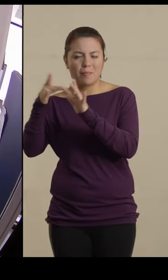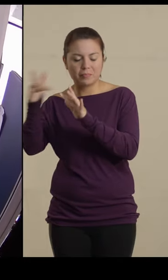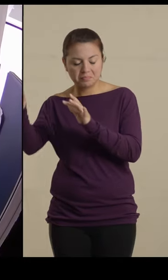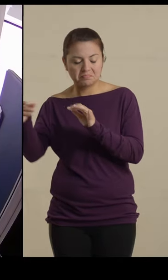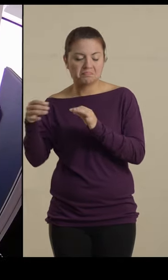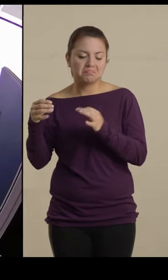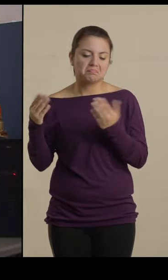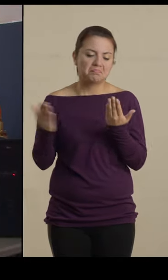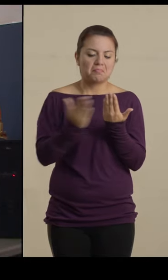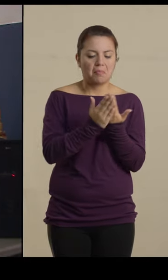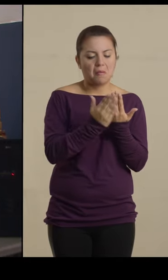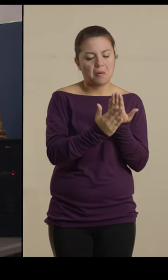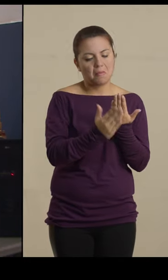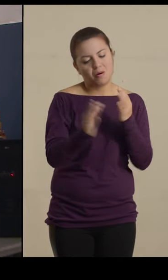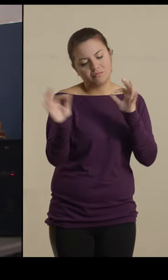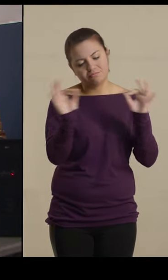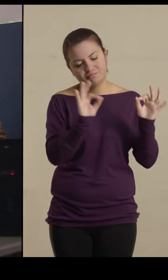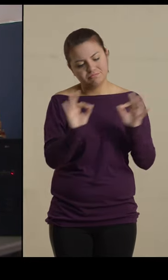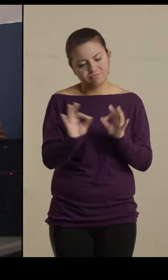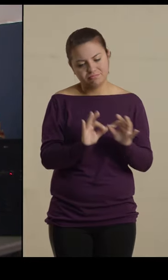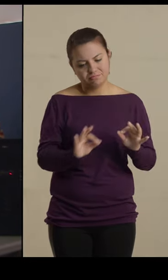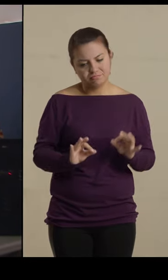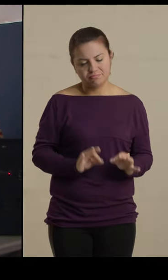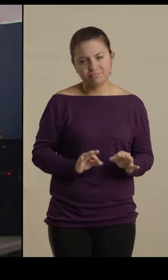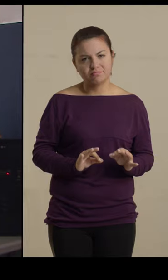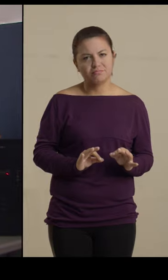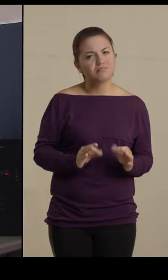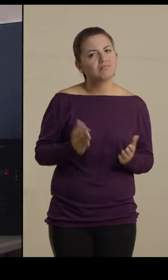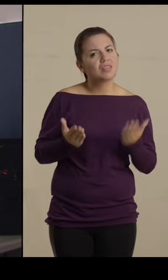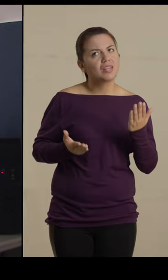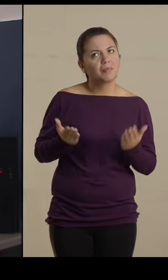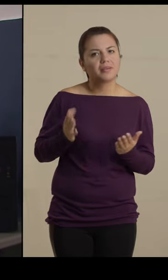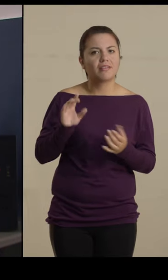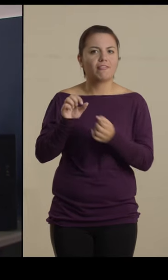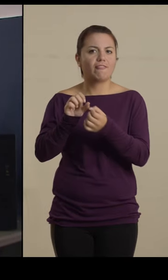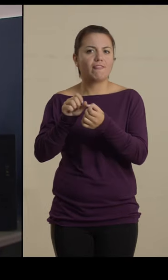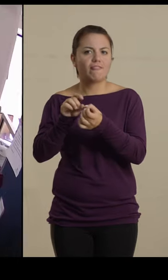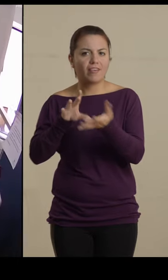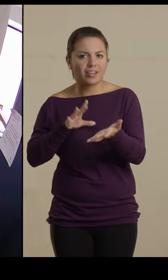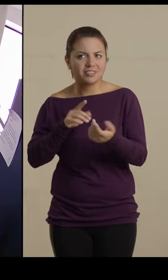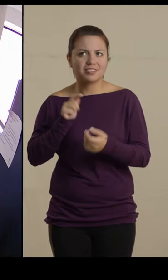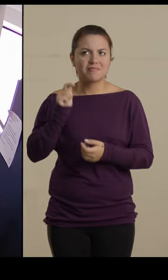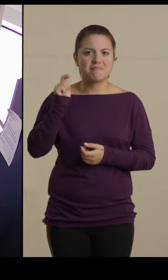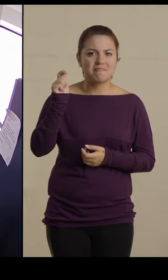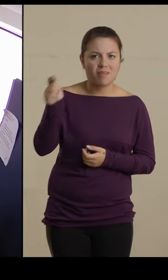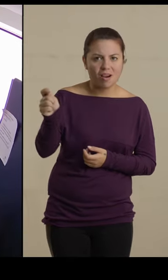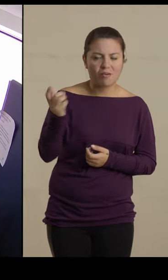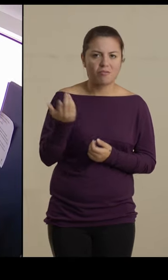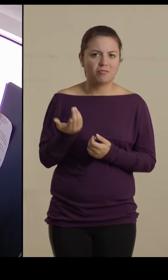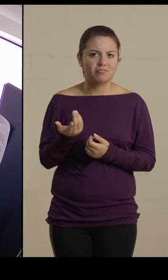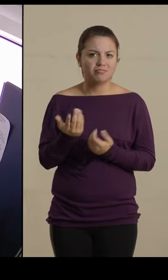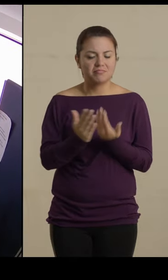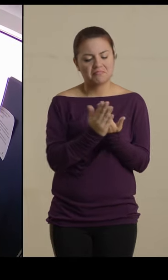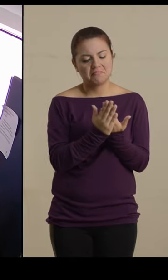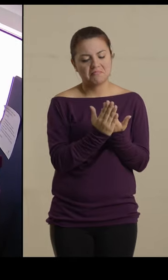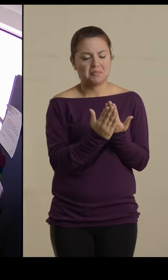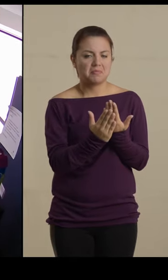Armarlas me refiero al tema de organización, organizarlas de acuerdo a la fecha en que se realizan los pagos o que se lleve a cabo algún